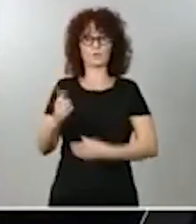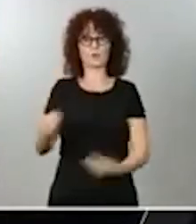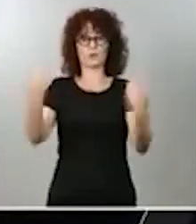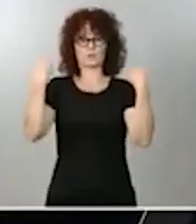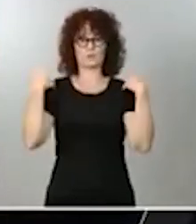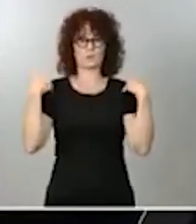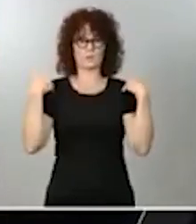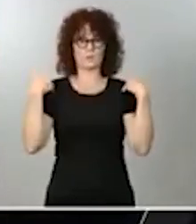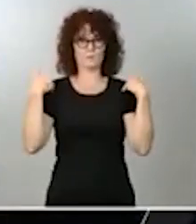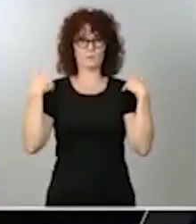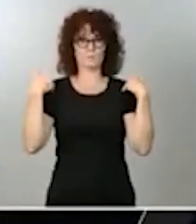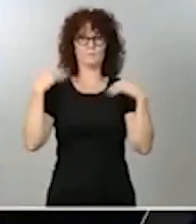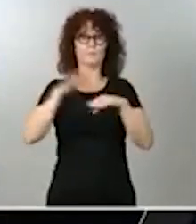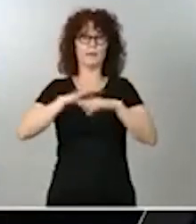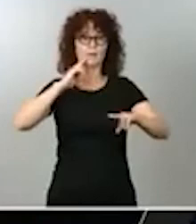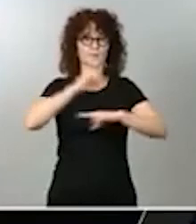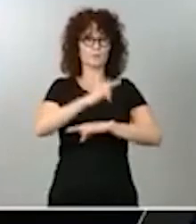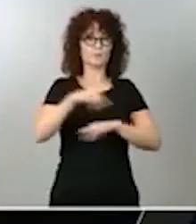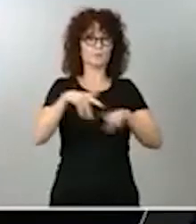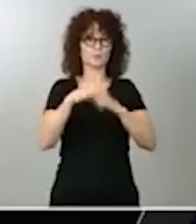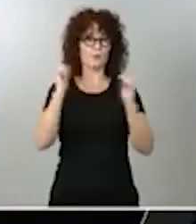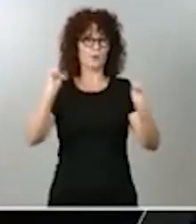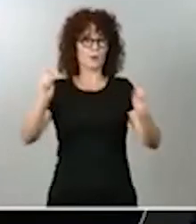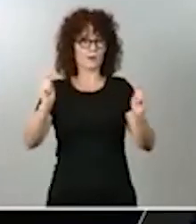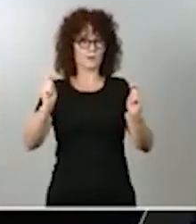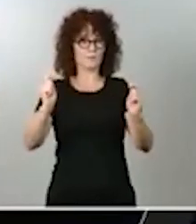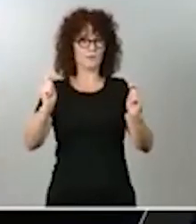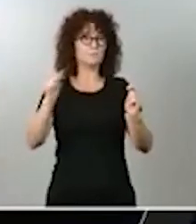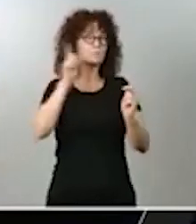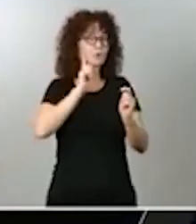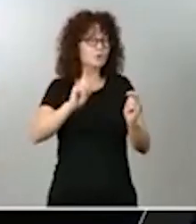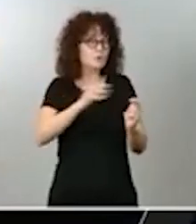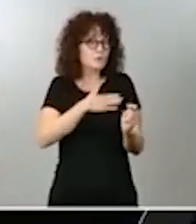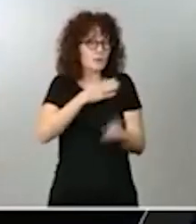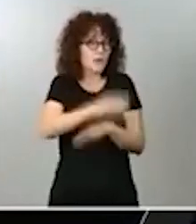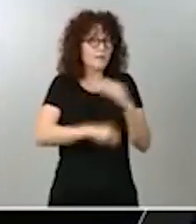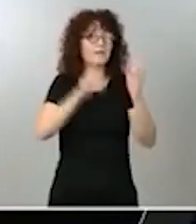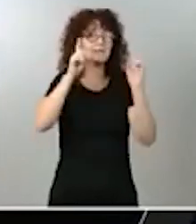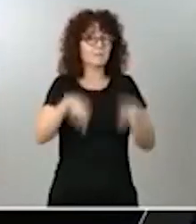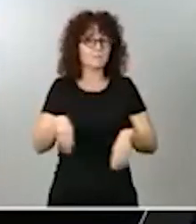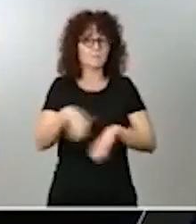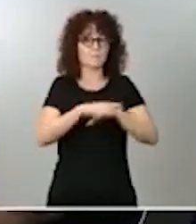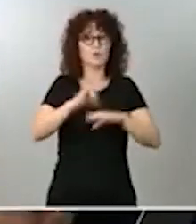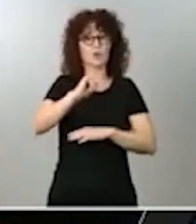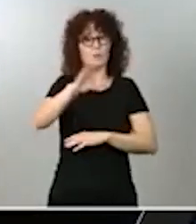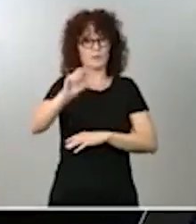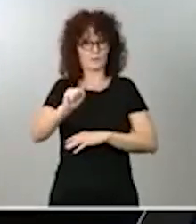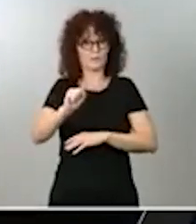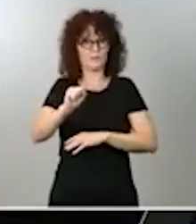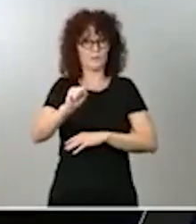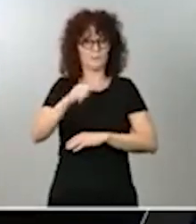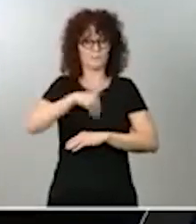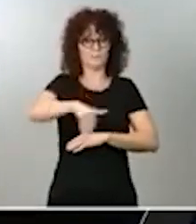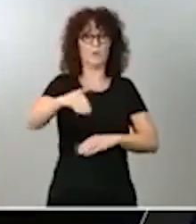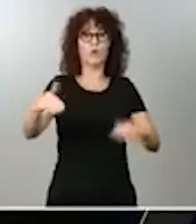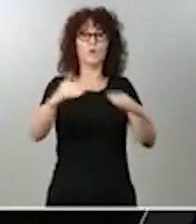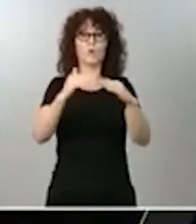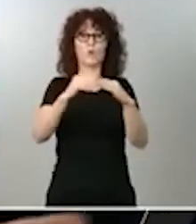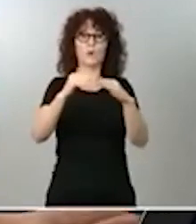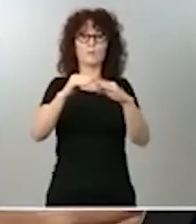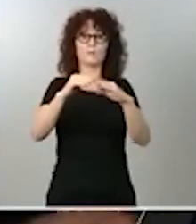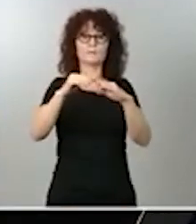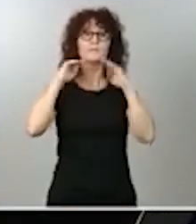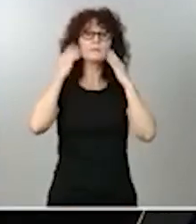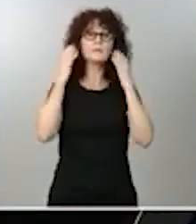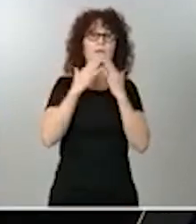Y por qué es el ministro de Sanidad, Salvador Illa, quien defenderá el jueves en el Congreso la aprobación y no el presidente del